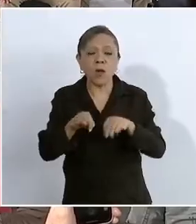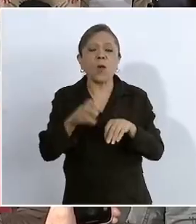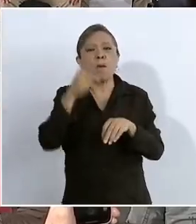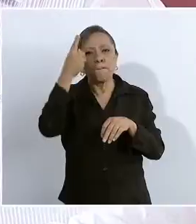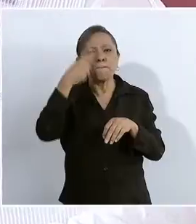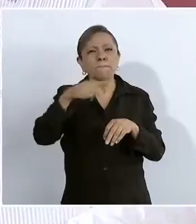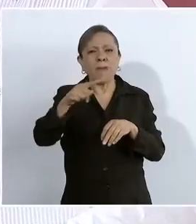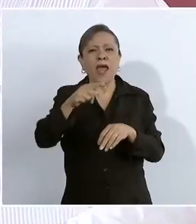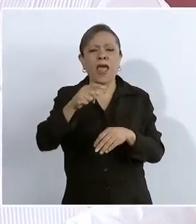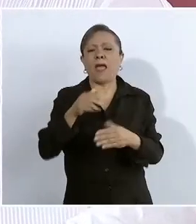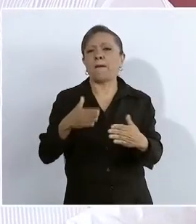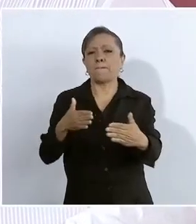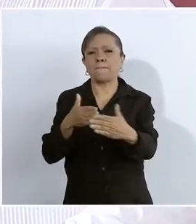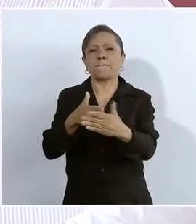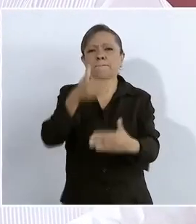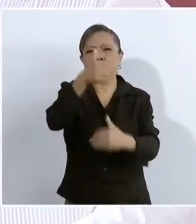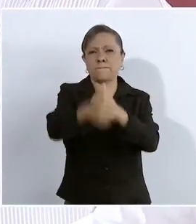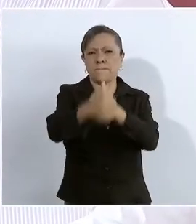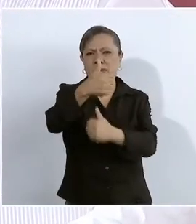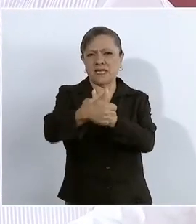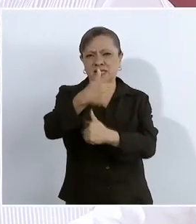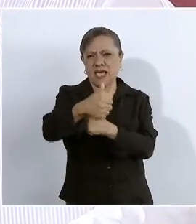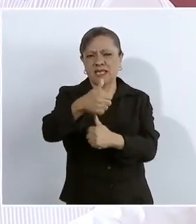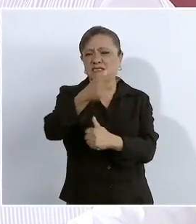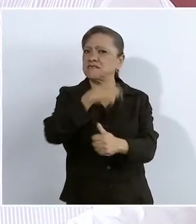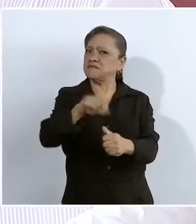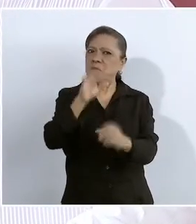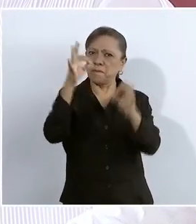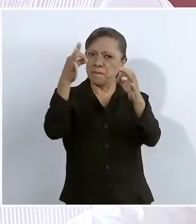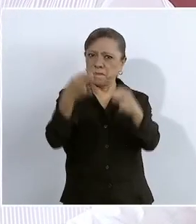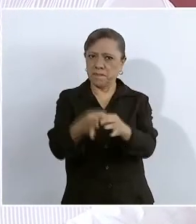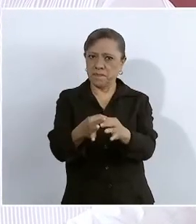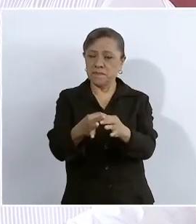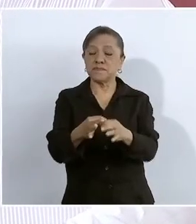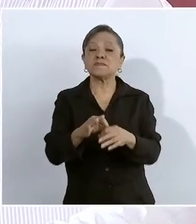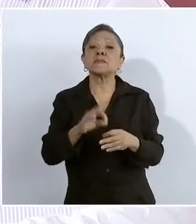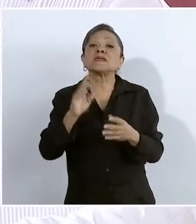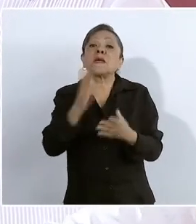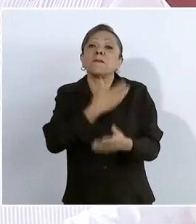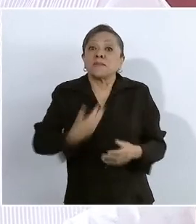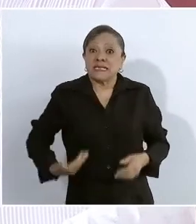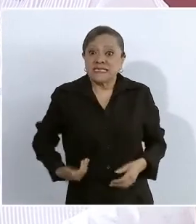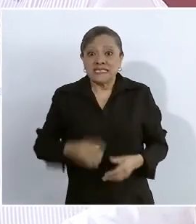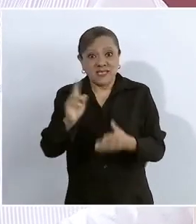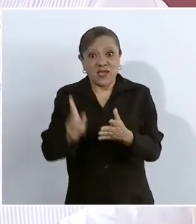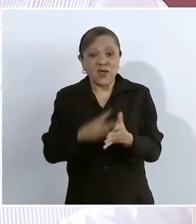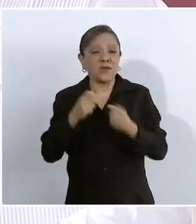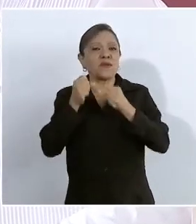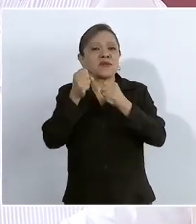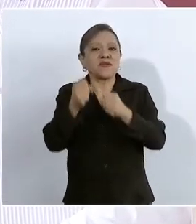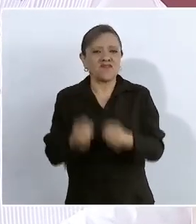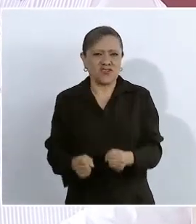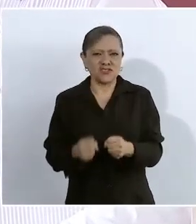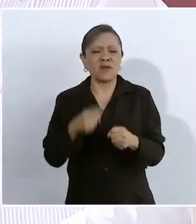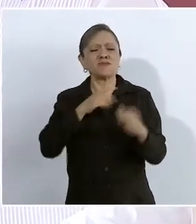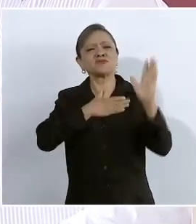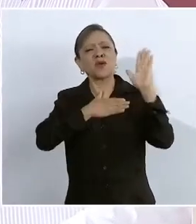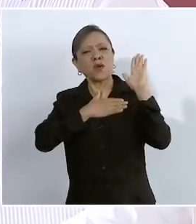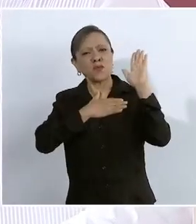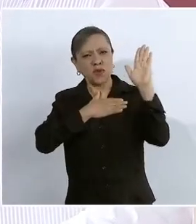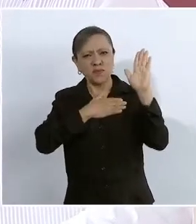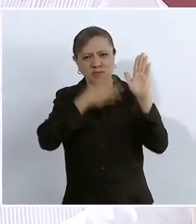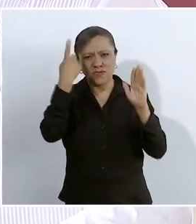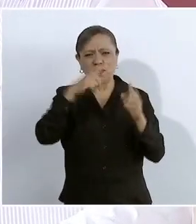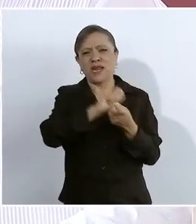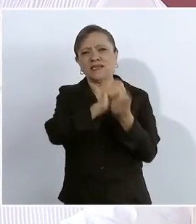Señor presidente, refrendamos nuestro compromiso y solidaridad por sumar a la consolidación de la transformación del país